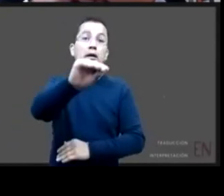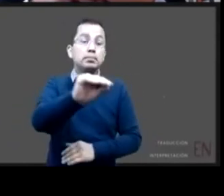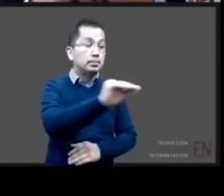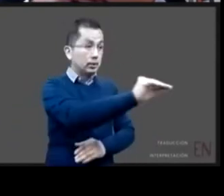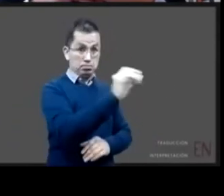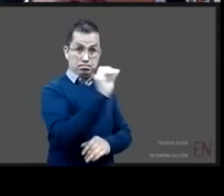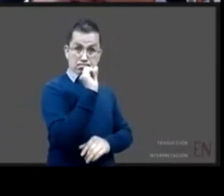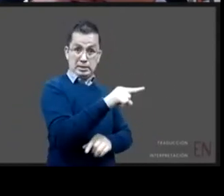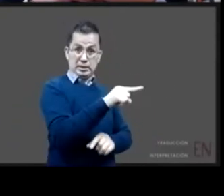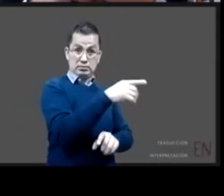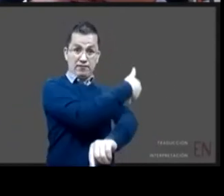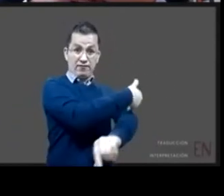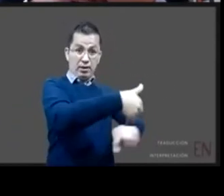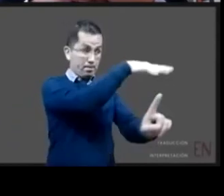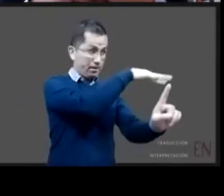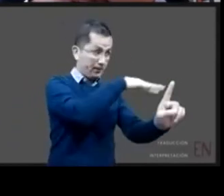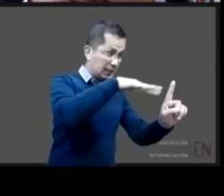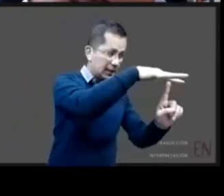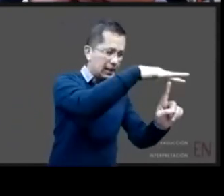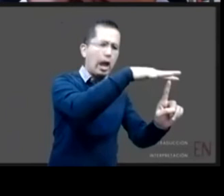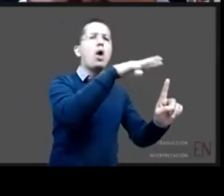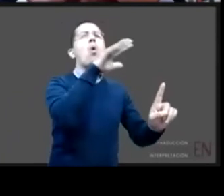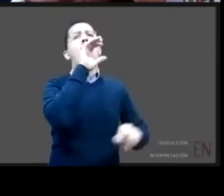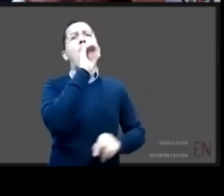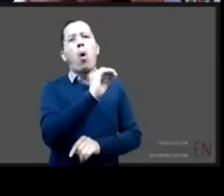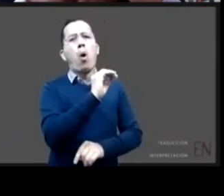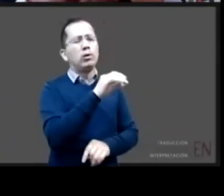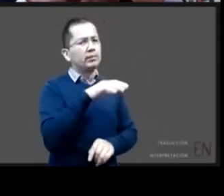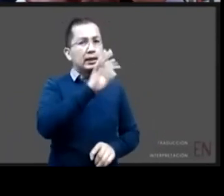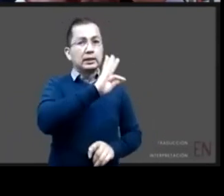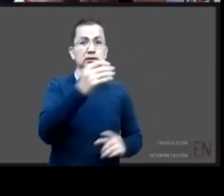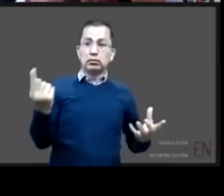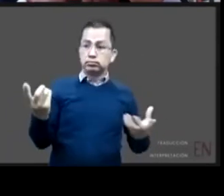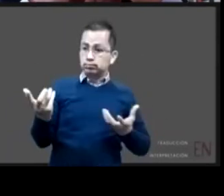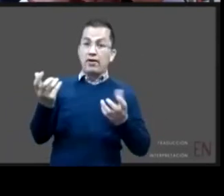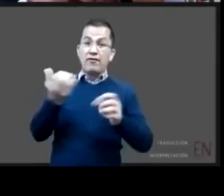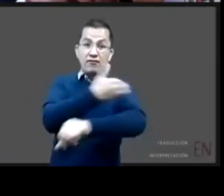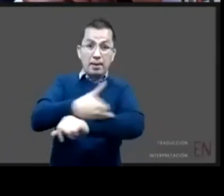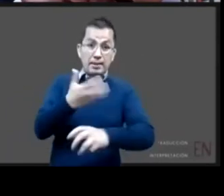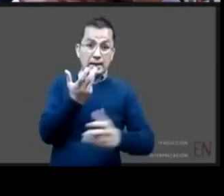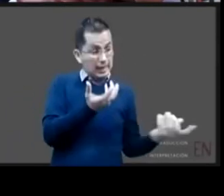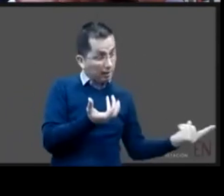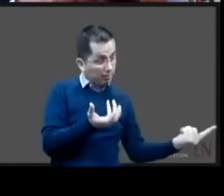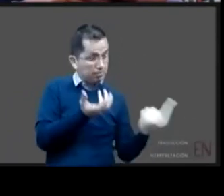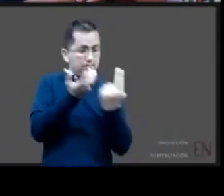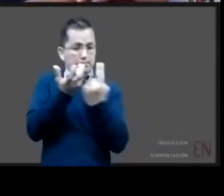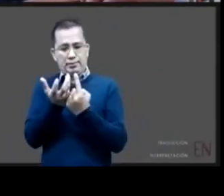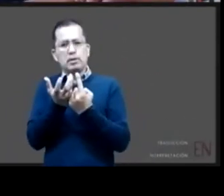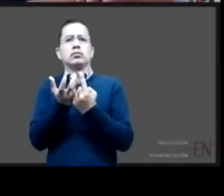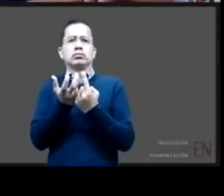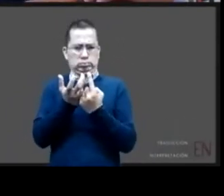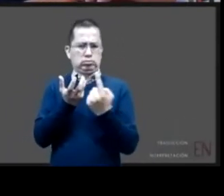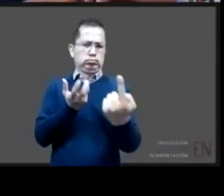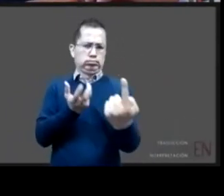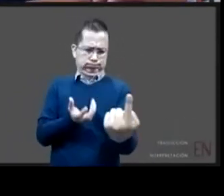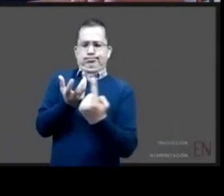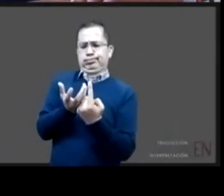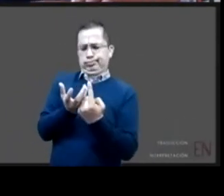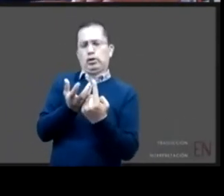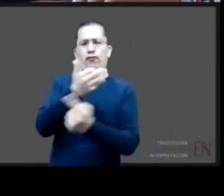temporal con alguna familia extensa que hoy la ley ya no los permite y esto a través de una medida de protección especial